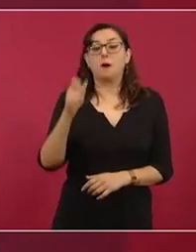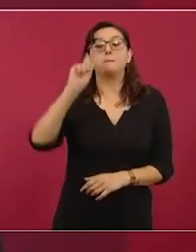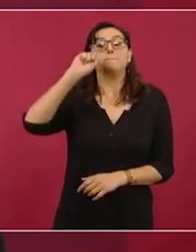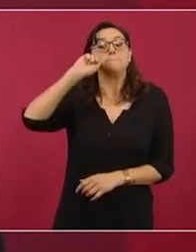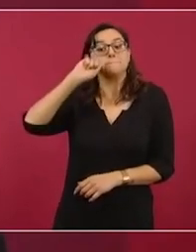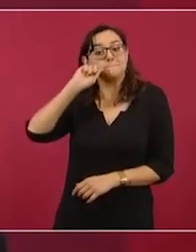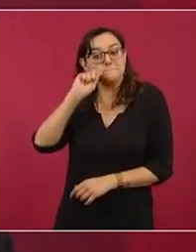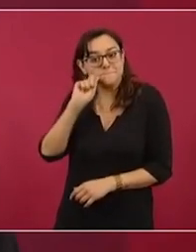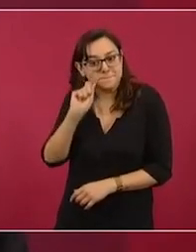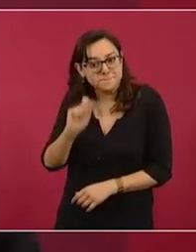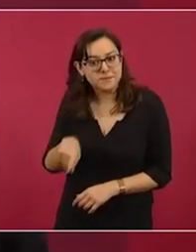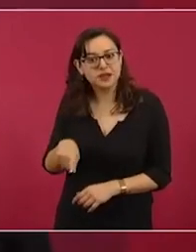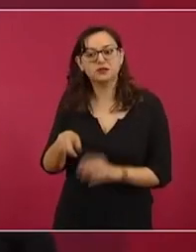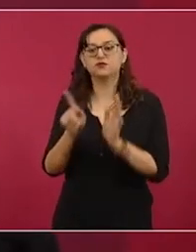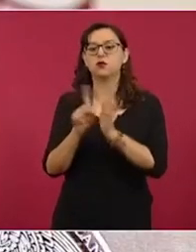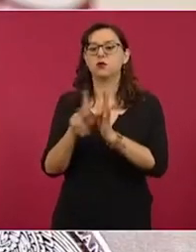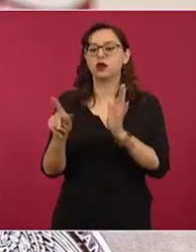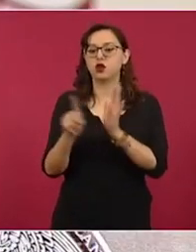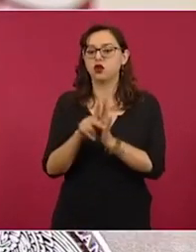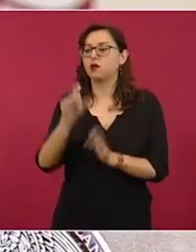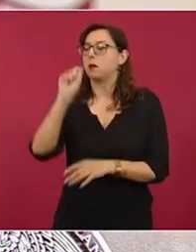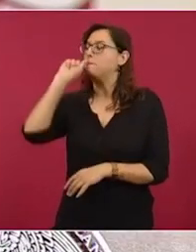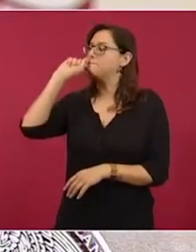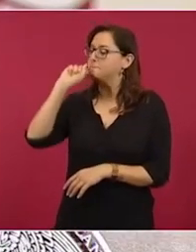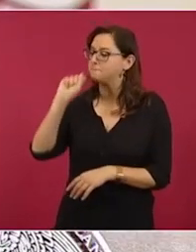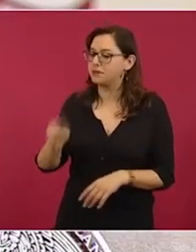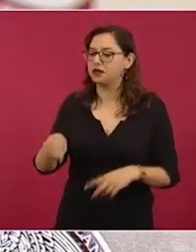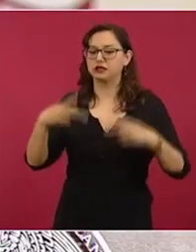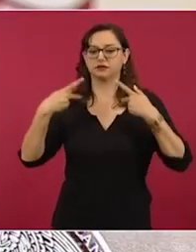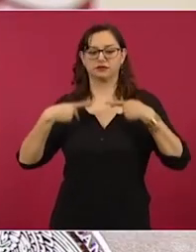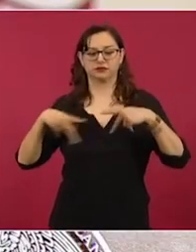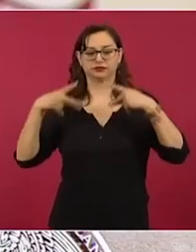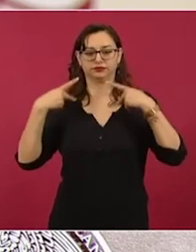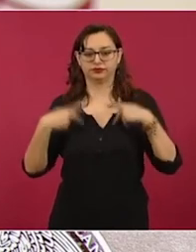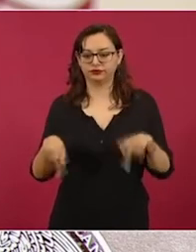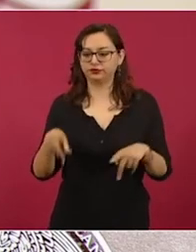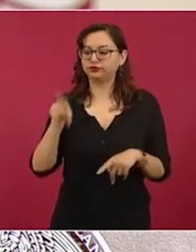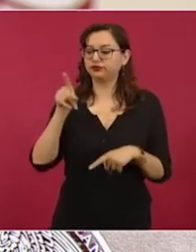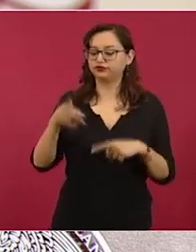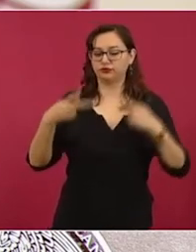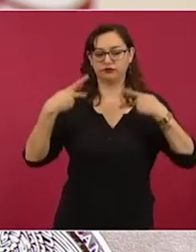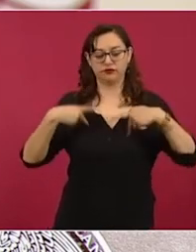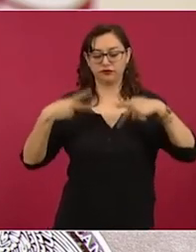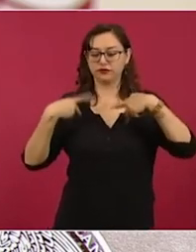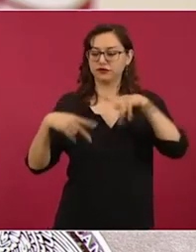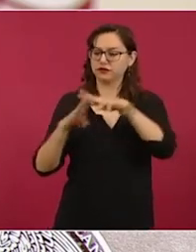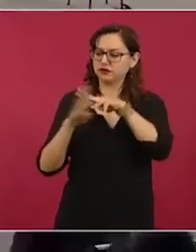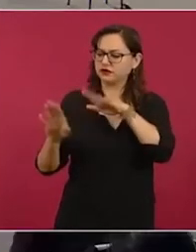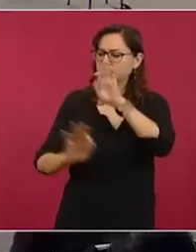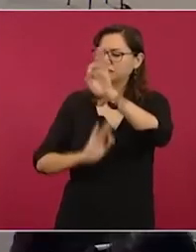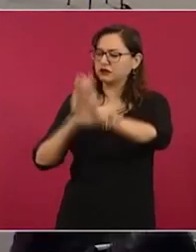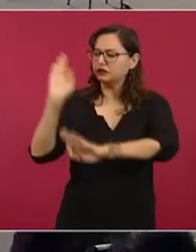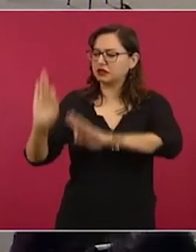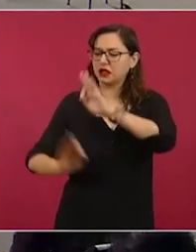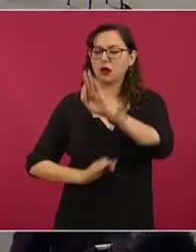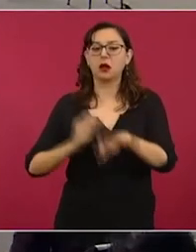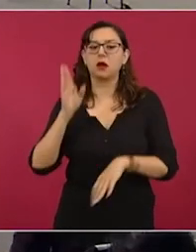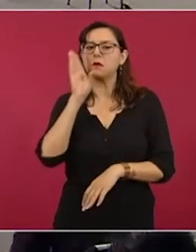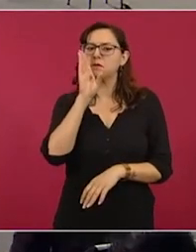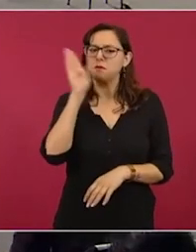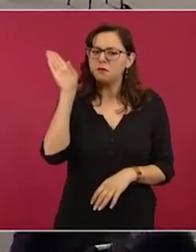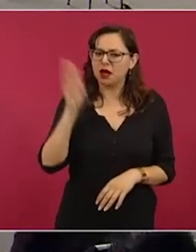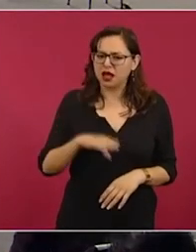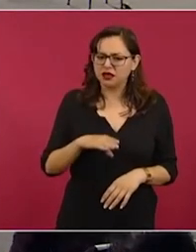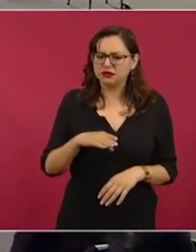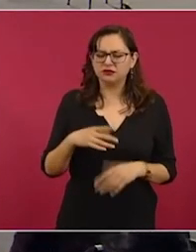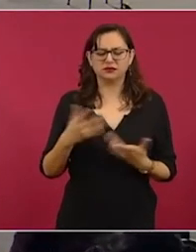interiores, reciben los paisanos trato nada heroico. Notas con características similares y